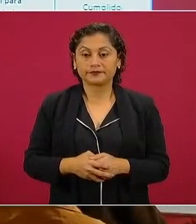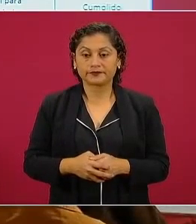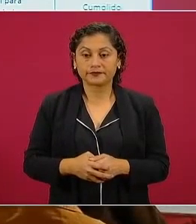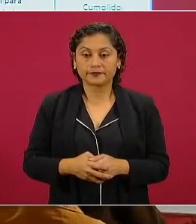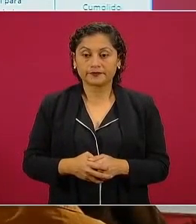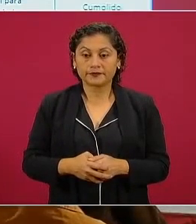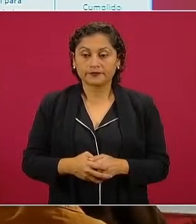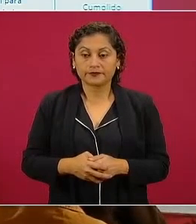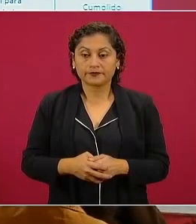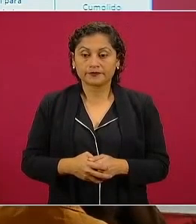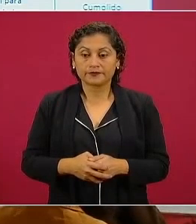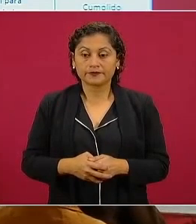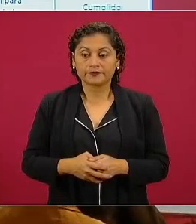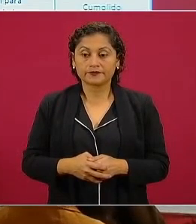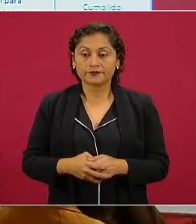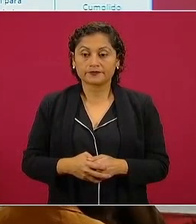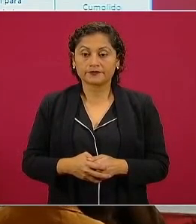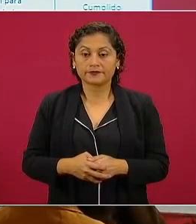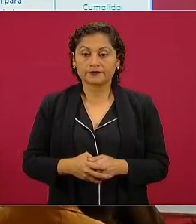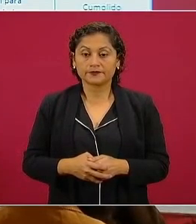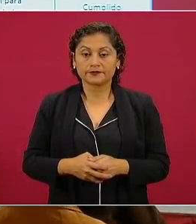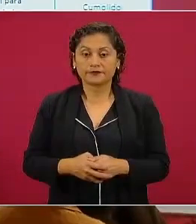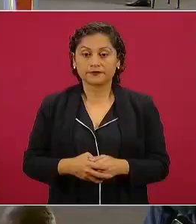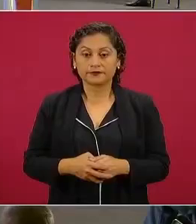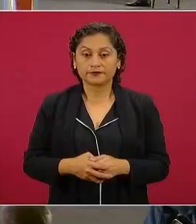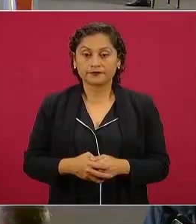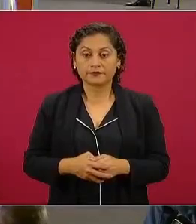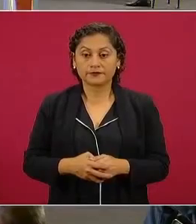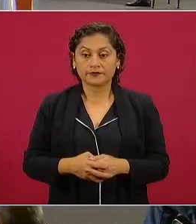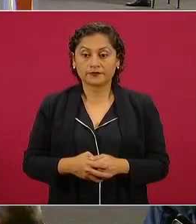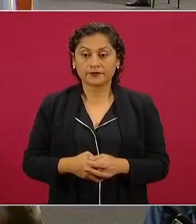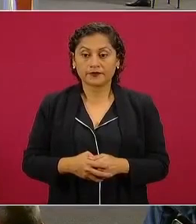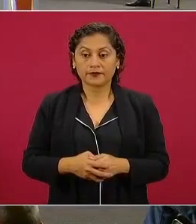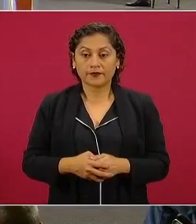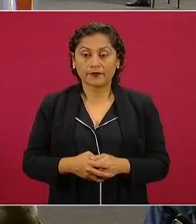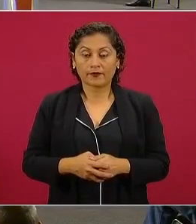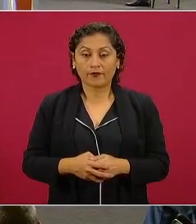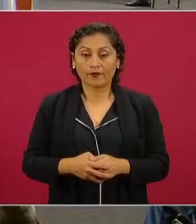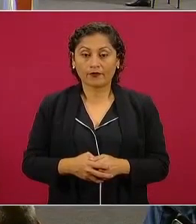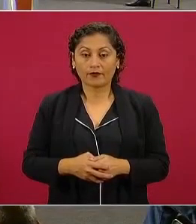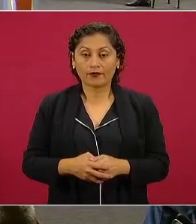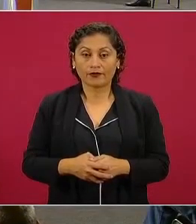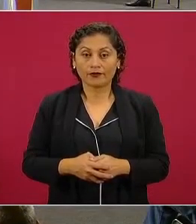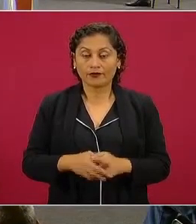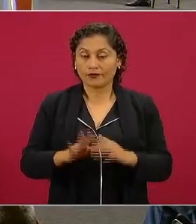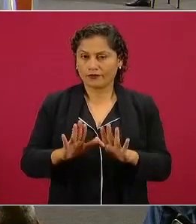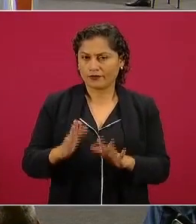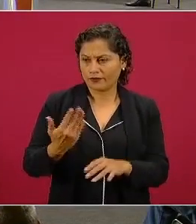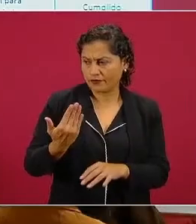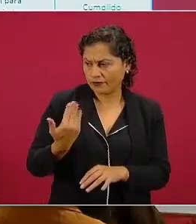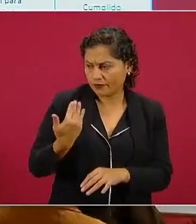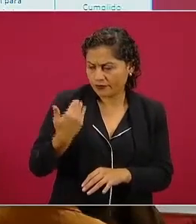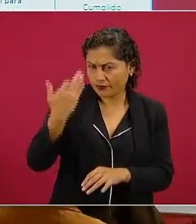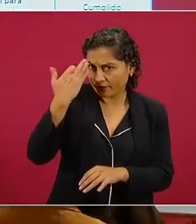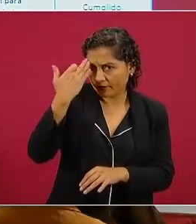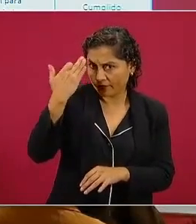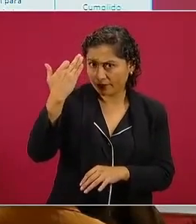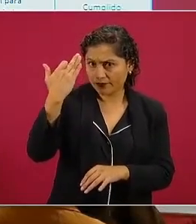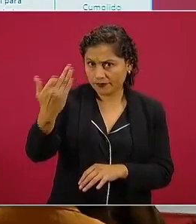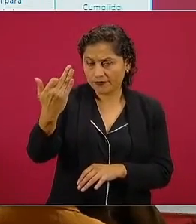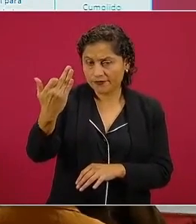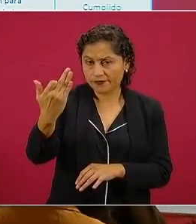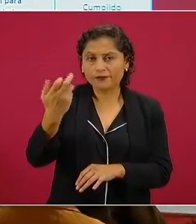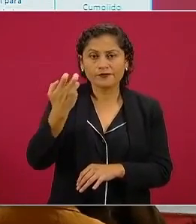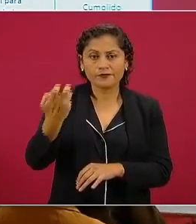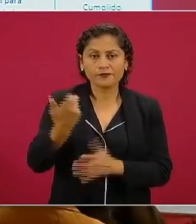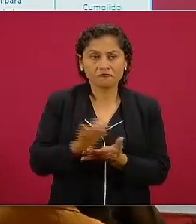de los últimos años o en la historia reciente había aumentado tanto